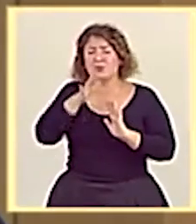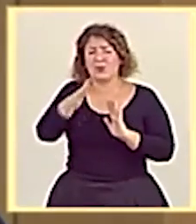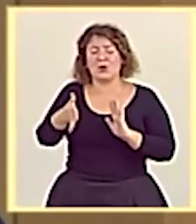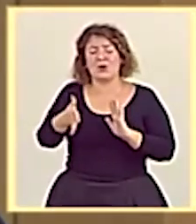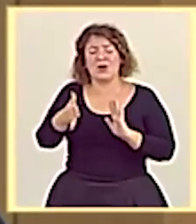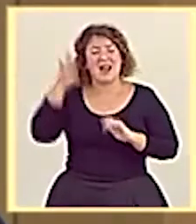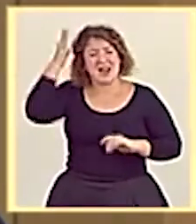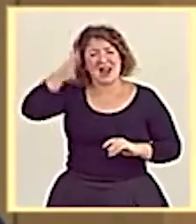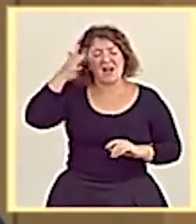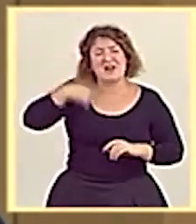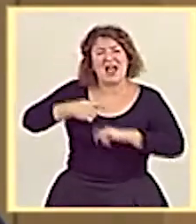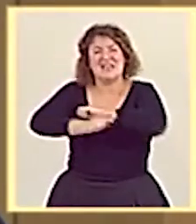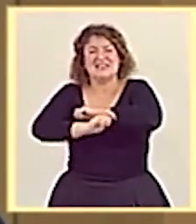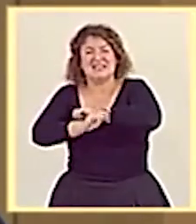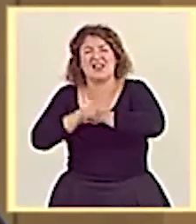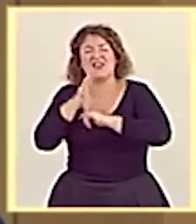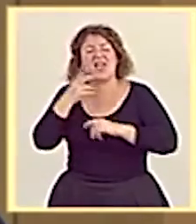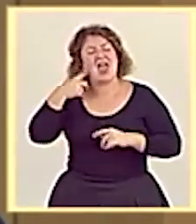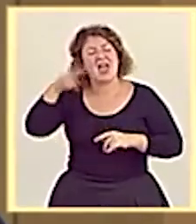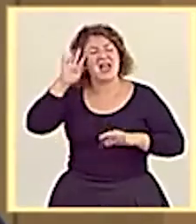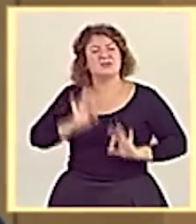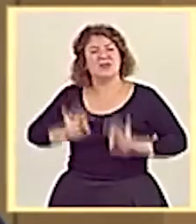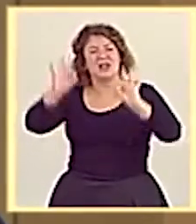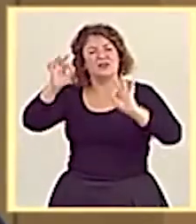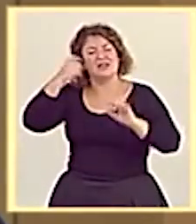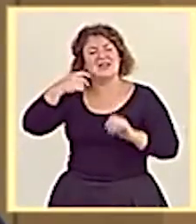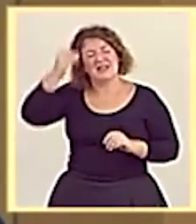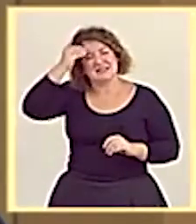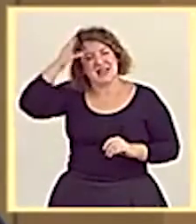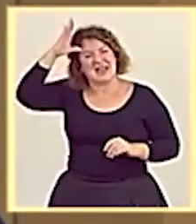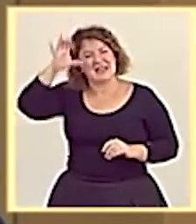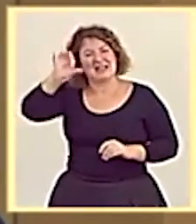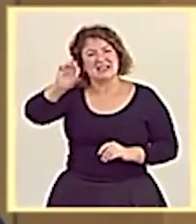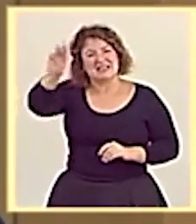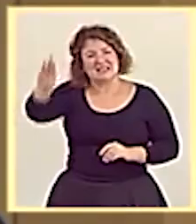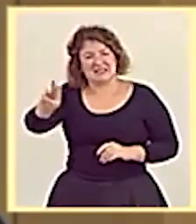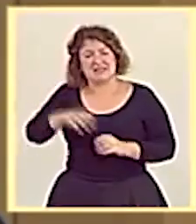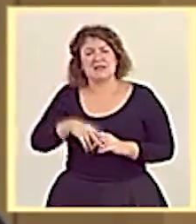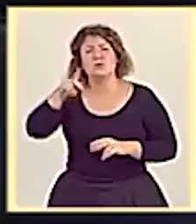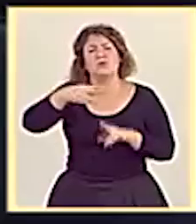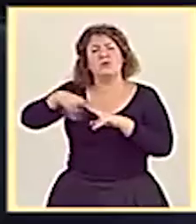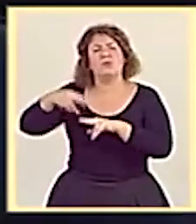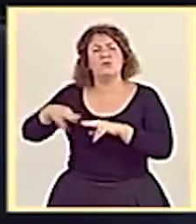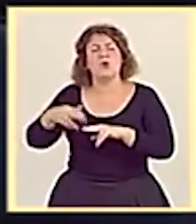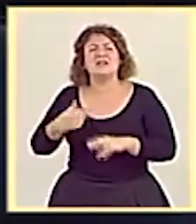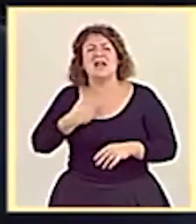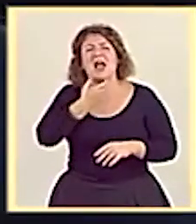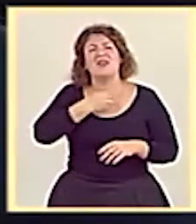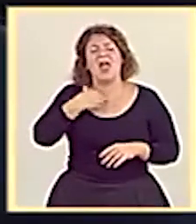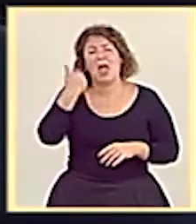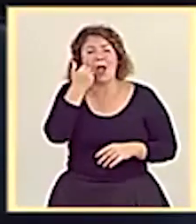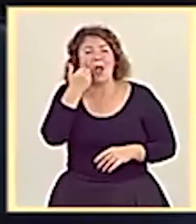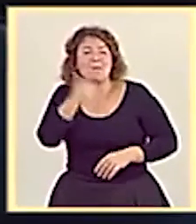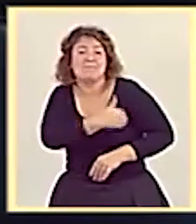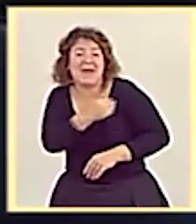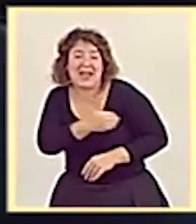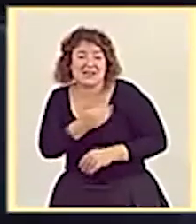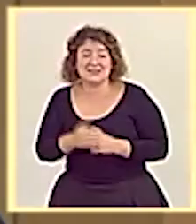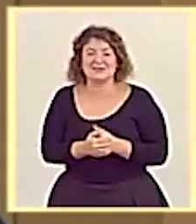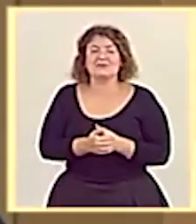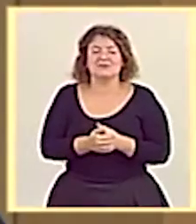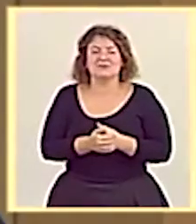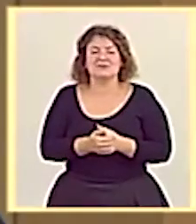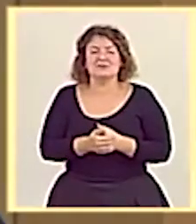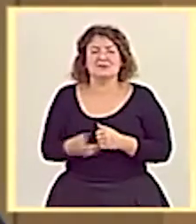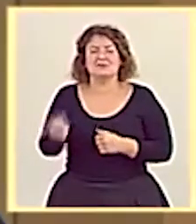sustenta la estrategia de especialización inteligente S3. La política de becas, que ahora hacemos en coordinación con el Ministerio, pero le voy a decir